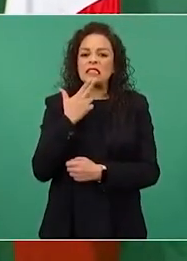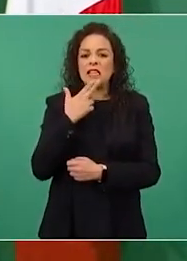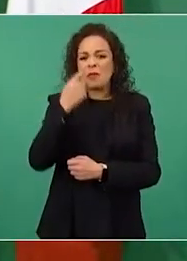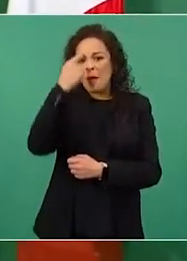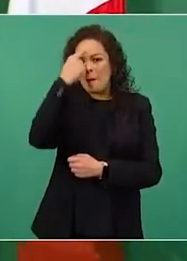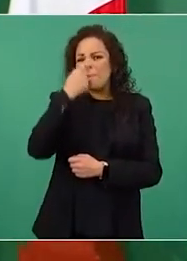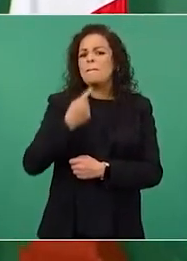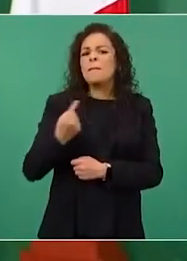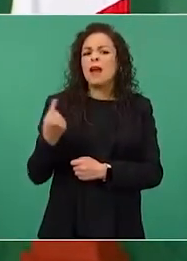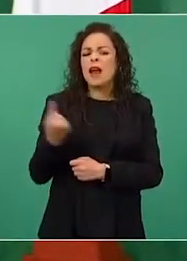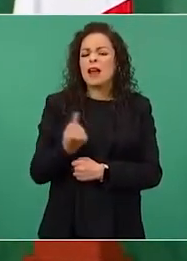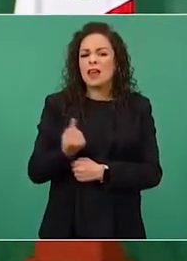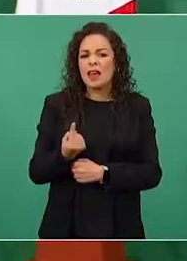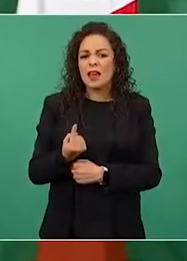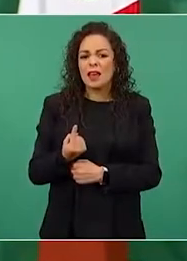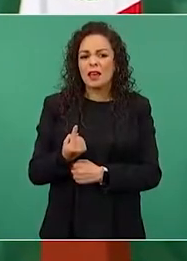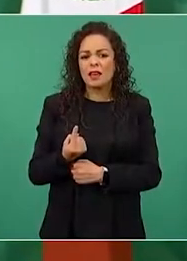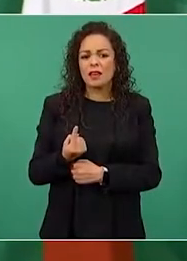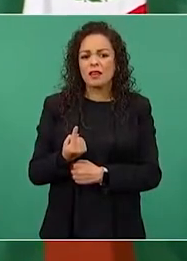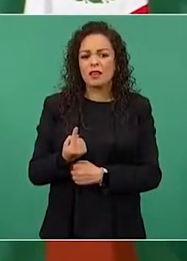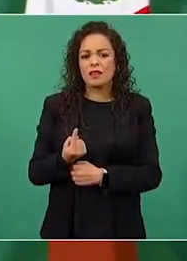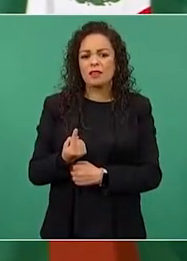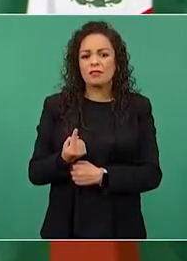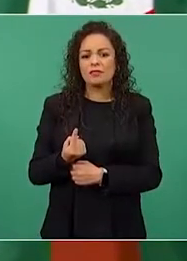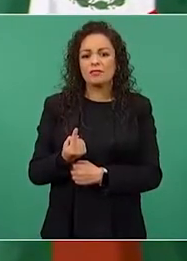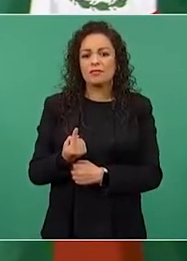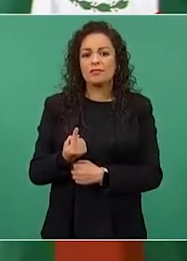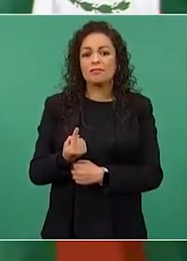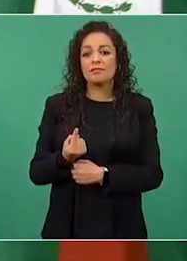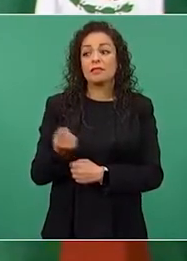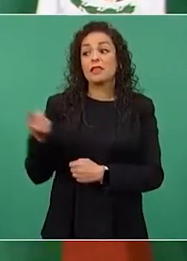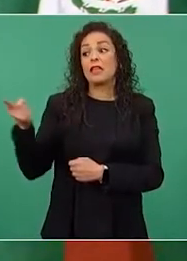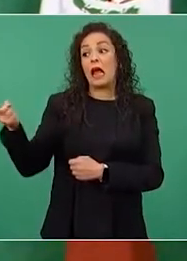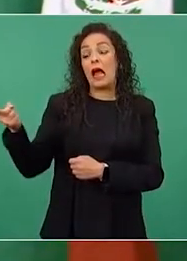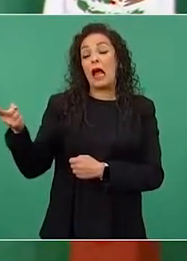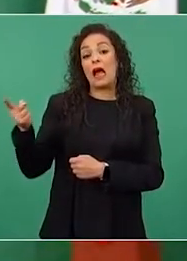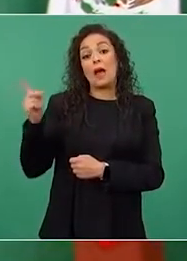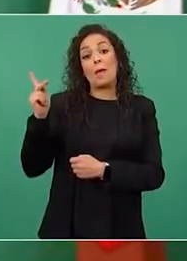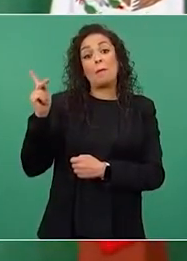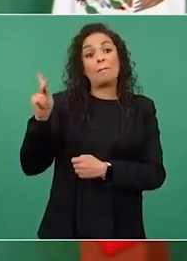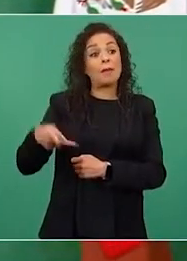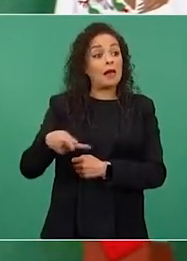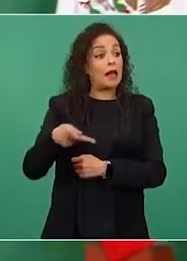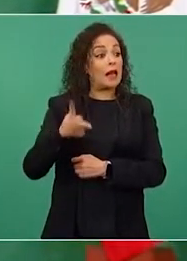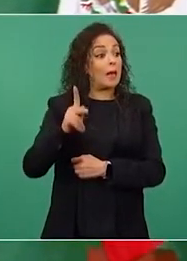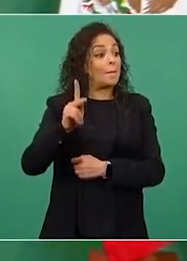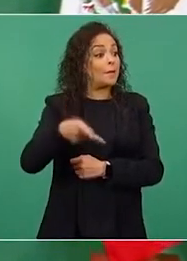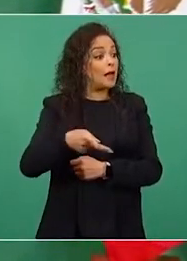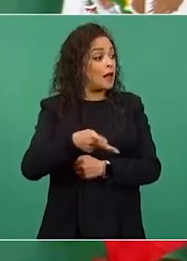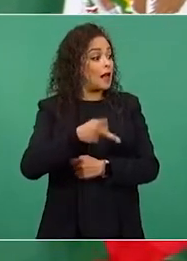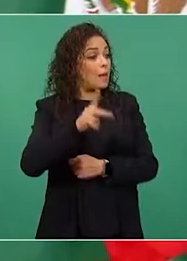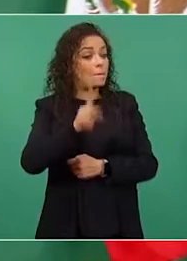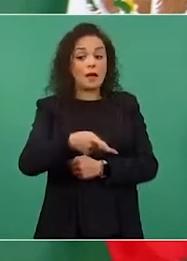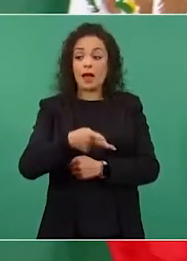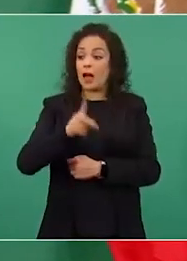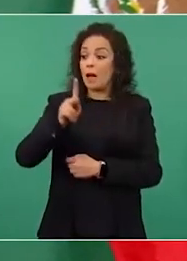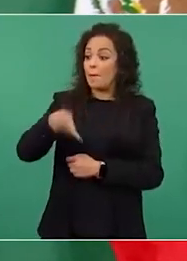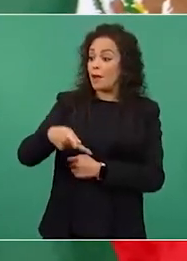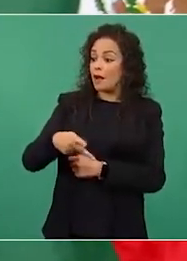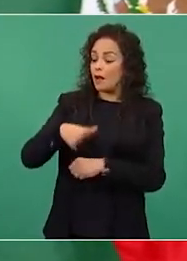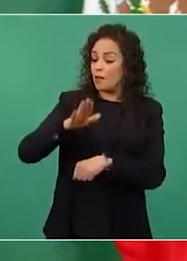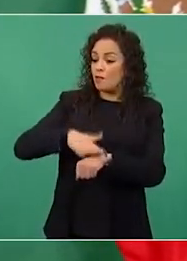tengan más excusas los consejeros.